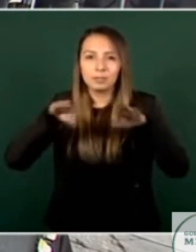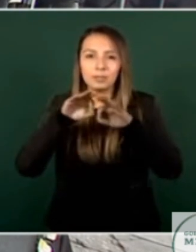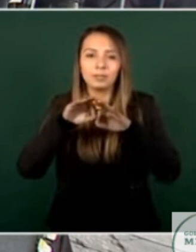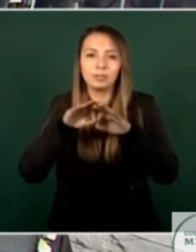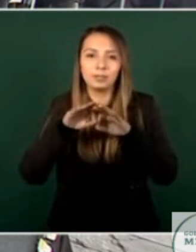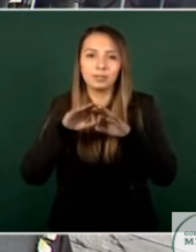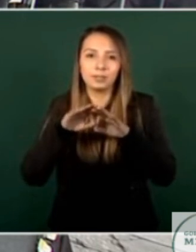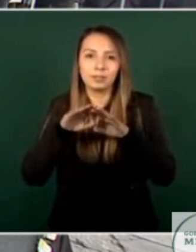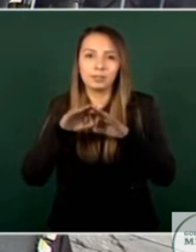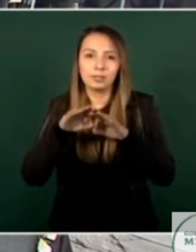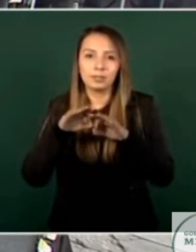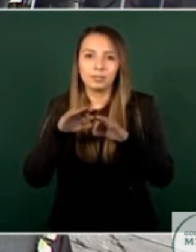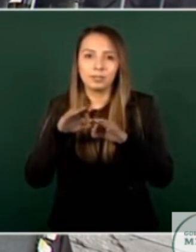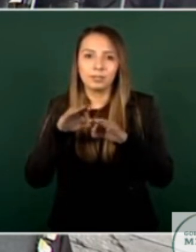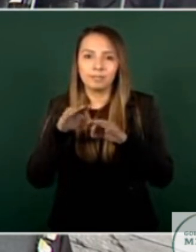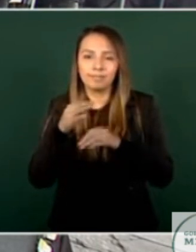que se